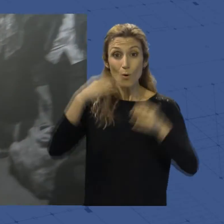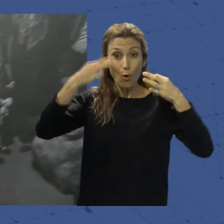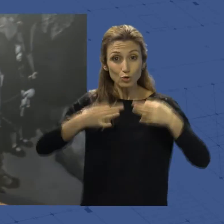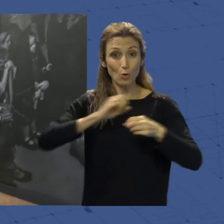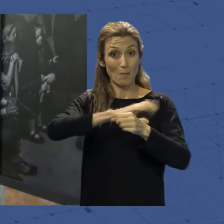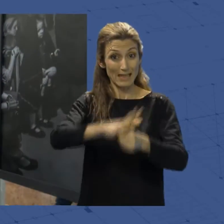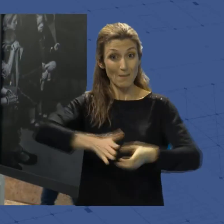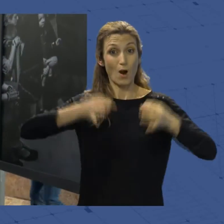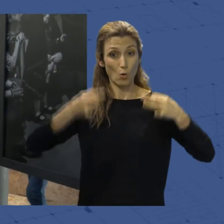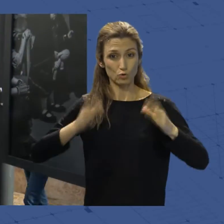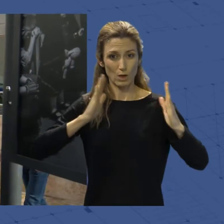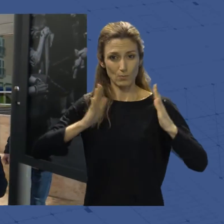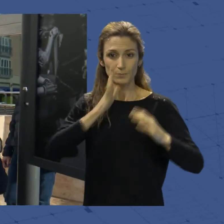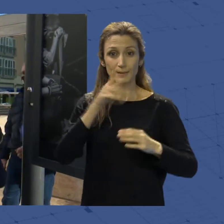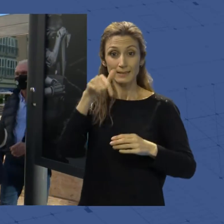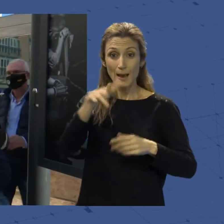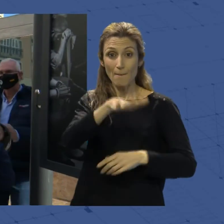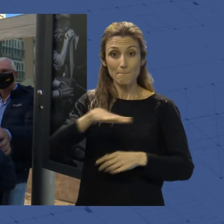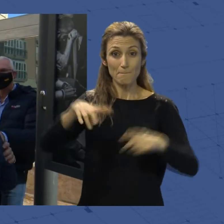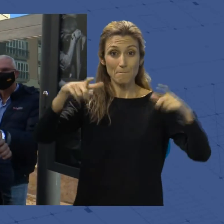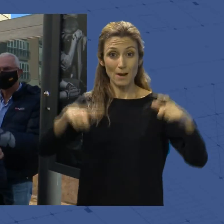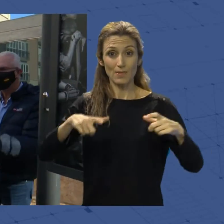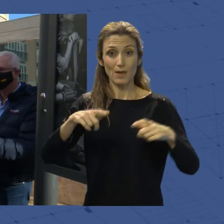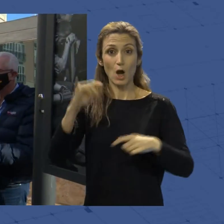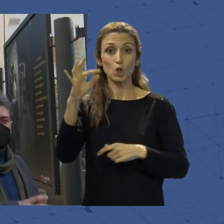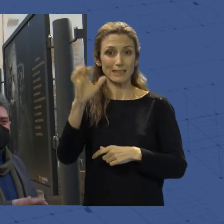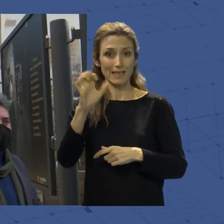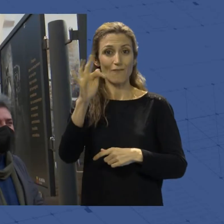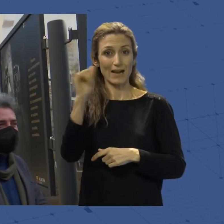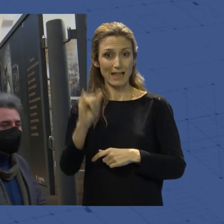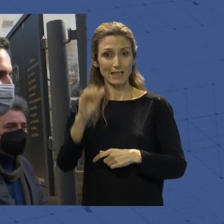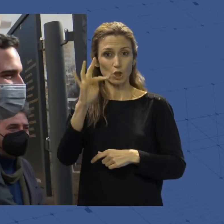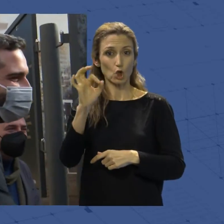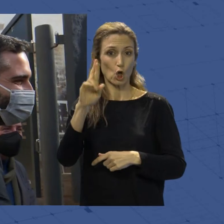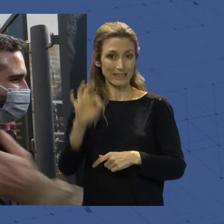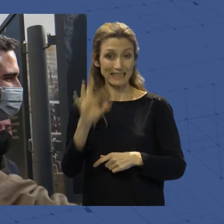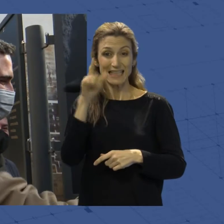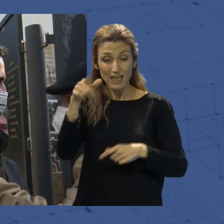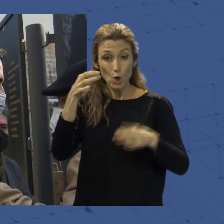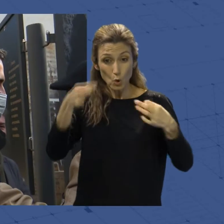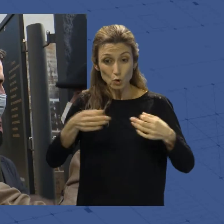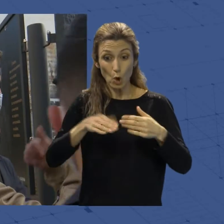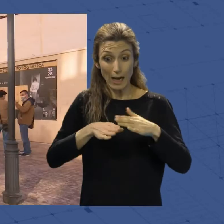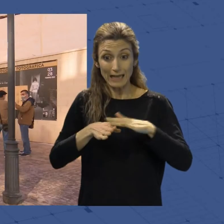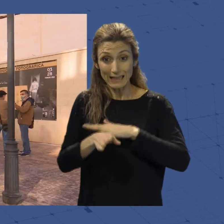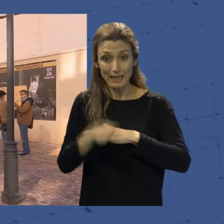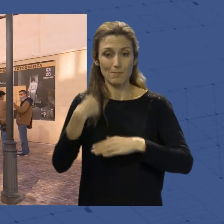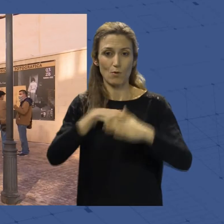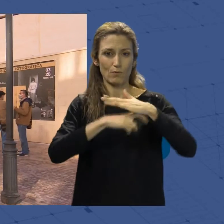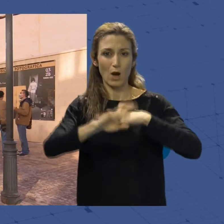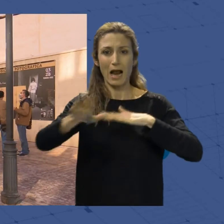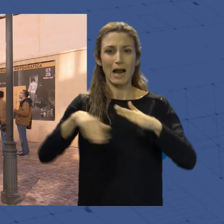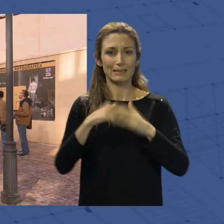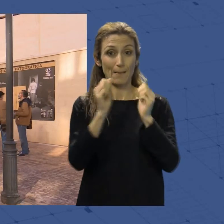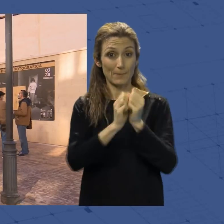La muestra se ha instalado en la Plaza José Fernández Torres, justo a la entrada de los refugios, y se puede visitar hasta el 28 de febrero. Un